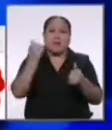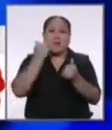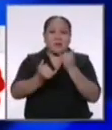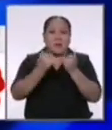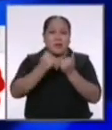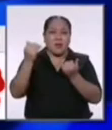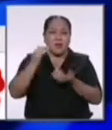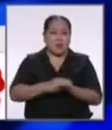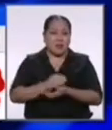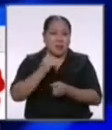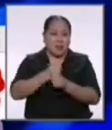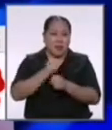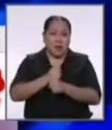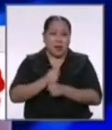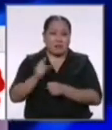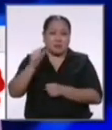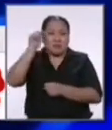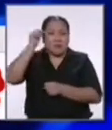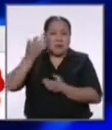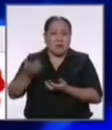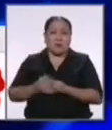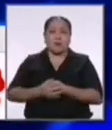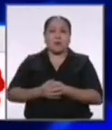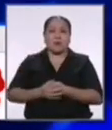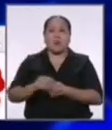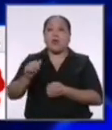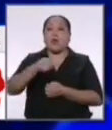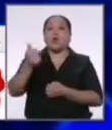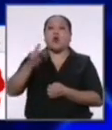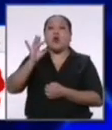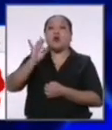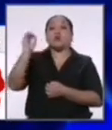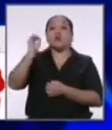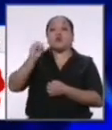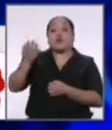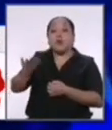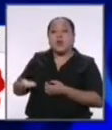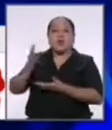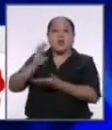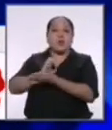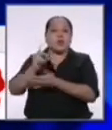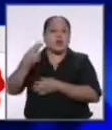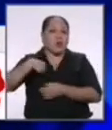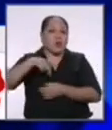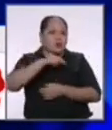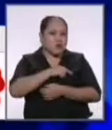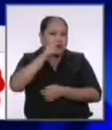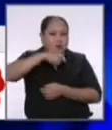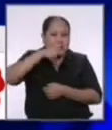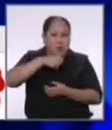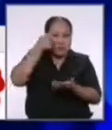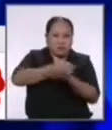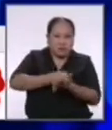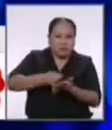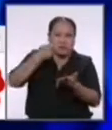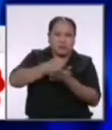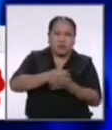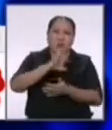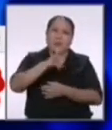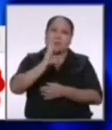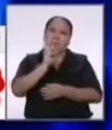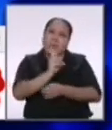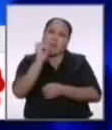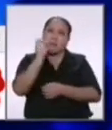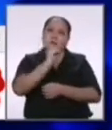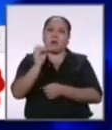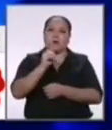región invierten incluso hasta ocho por ciento de su presupuesto en educación nosotros tenemos que invertir por lo menos el